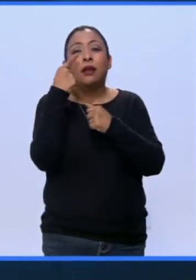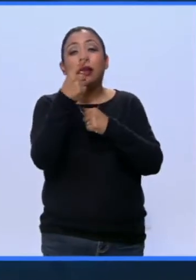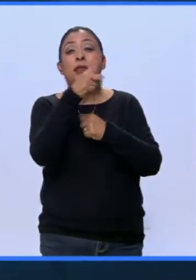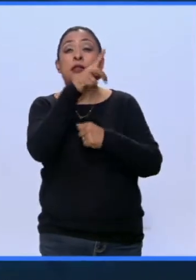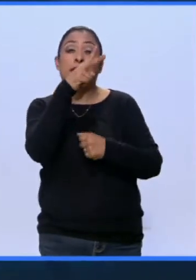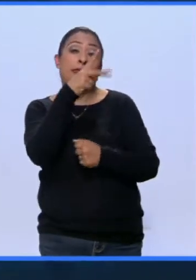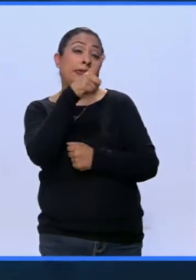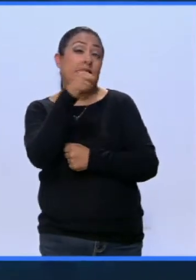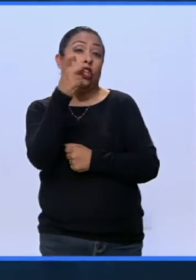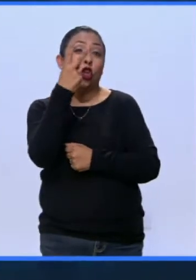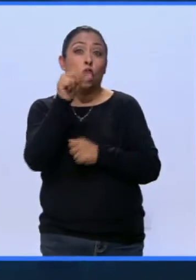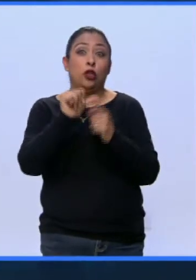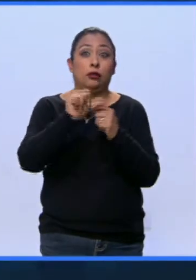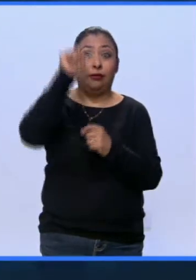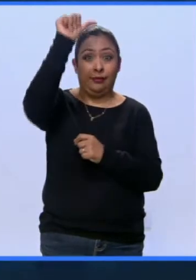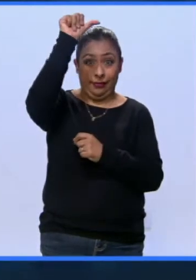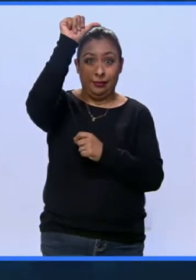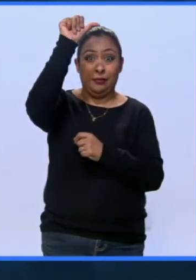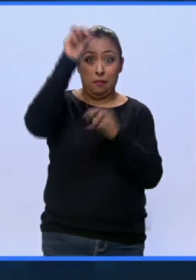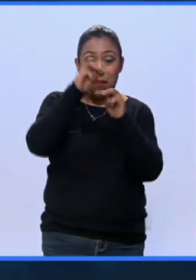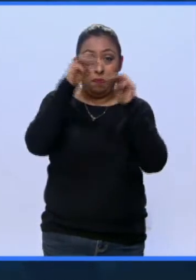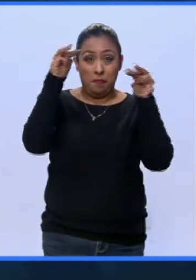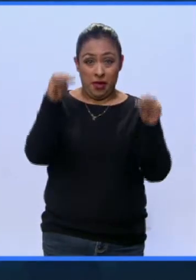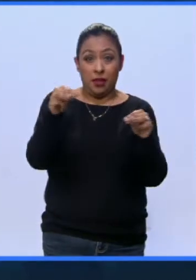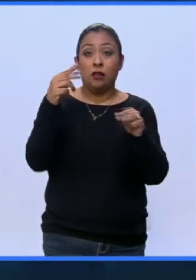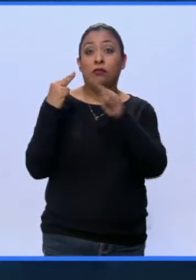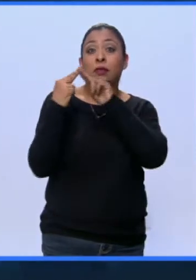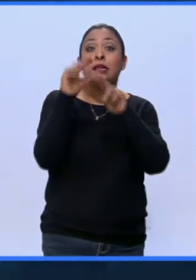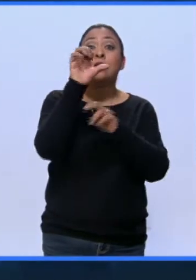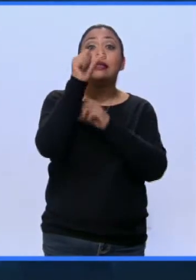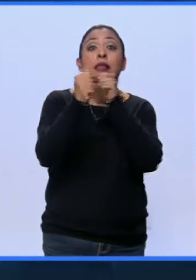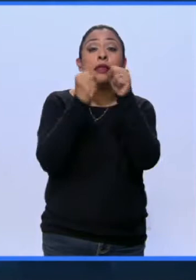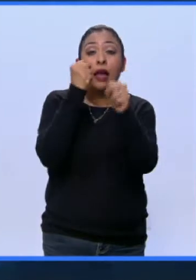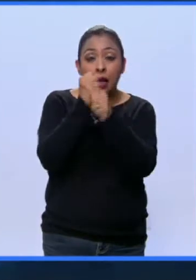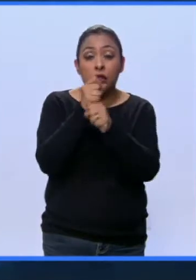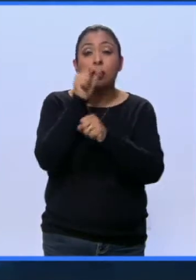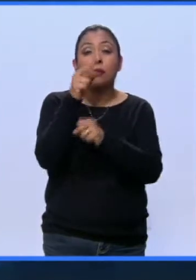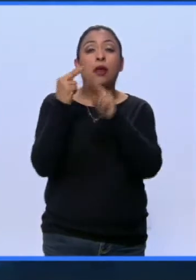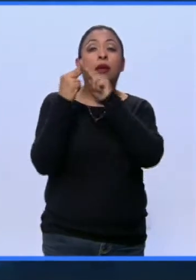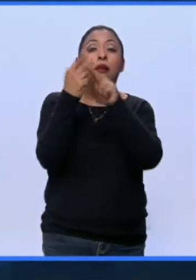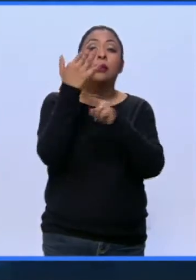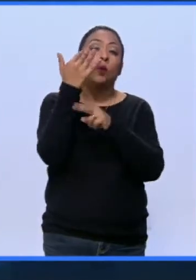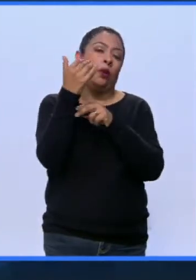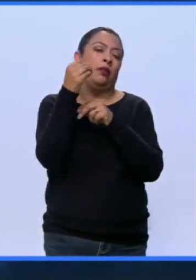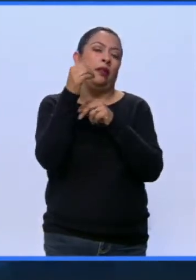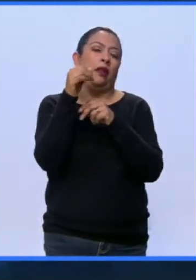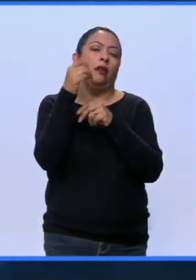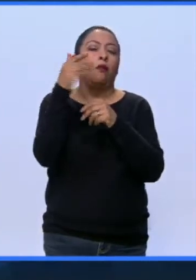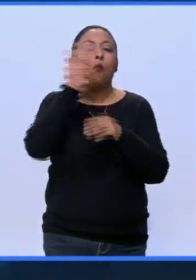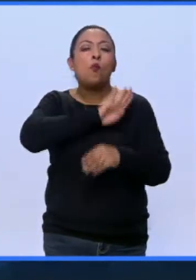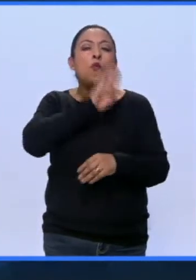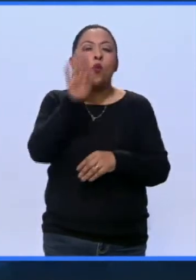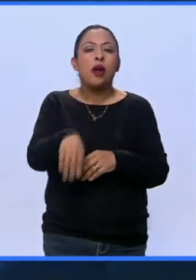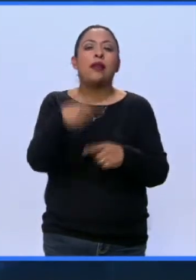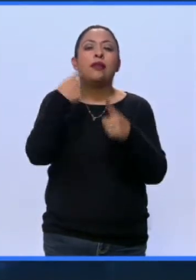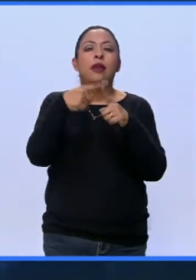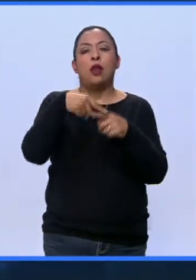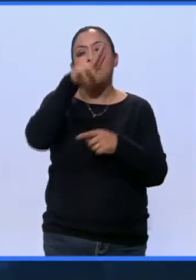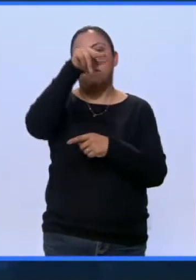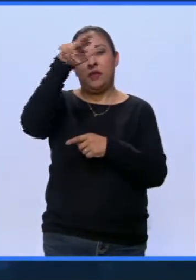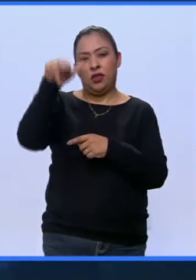102 metros de altura Atomium, que cumple 60 años, y el 50 aniversario luctuoso del pintor René Magritte.